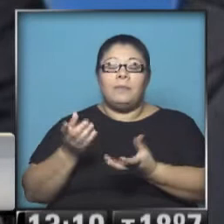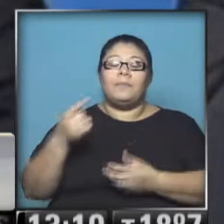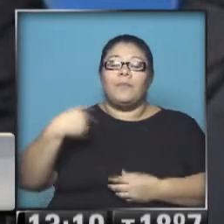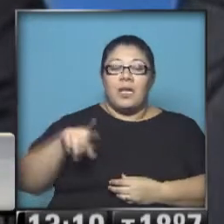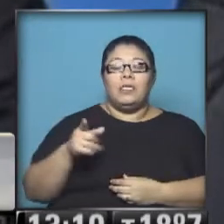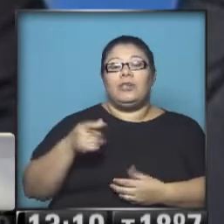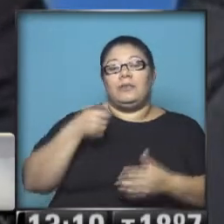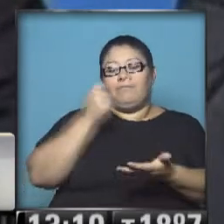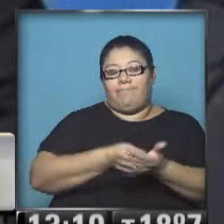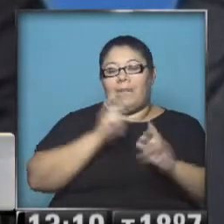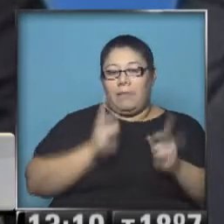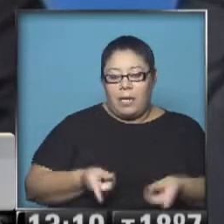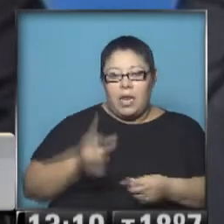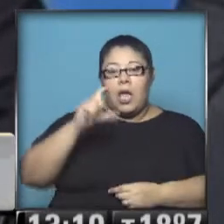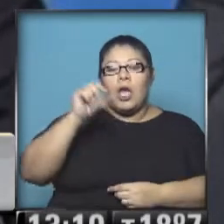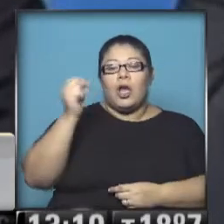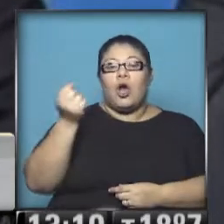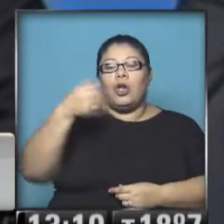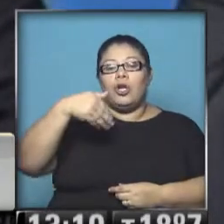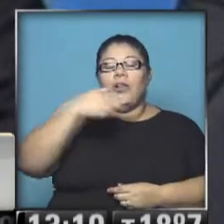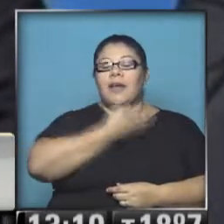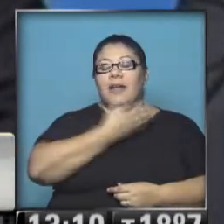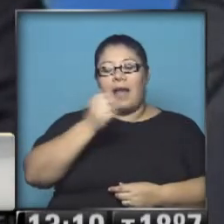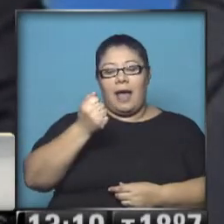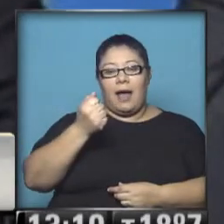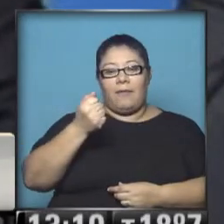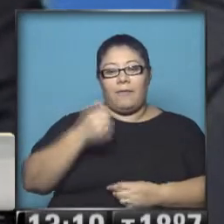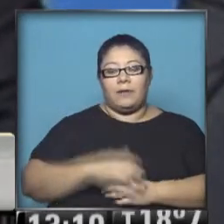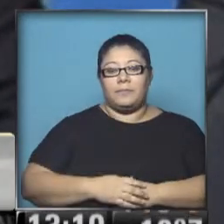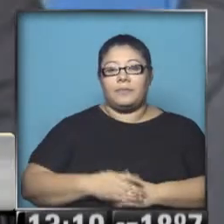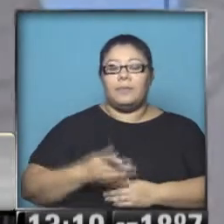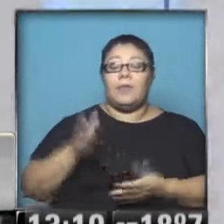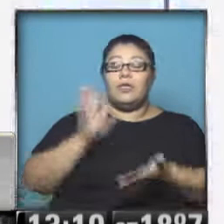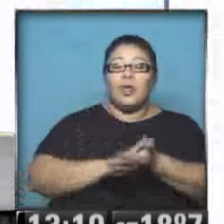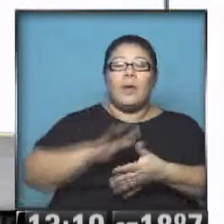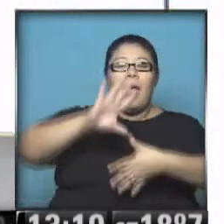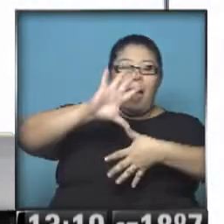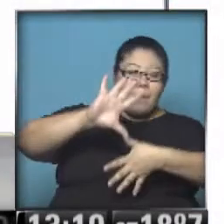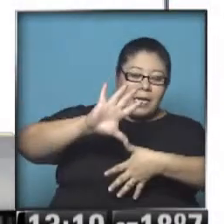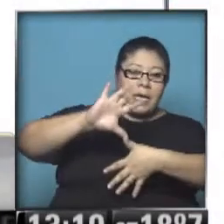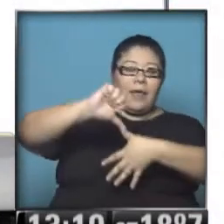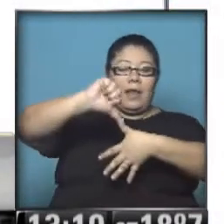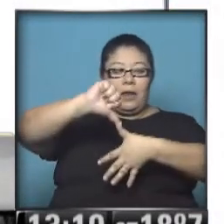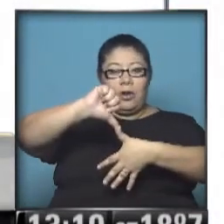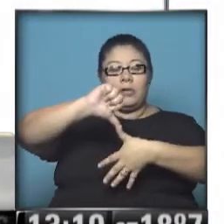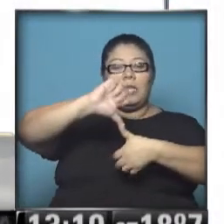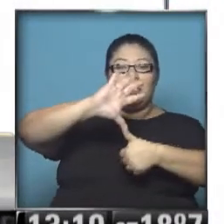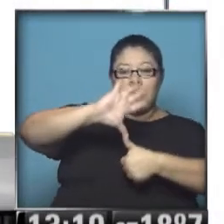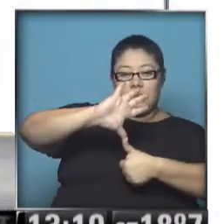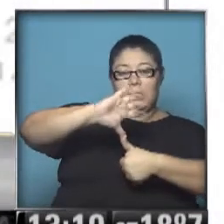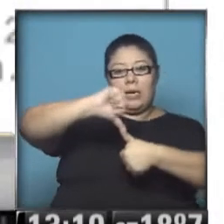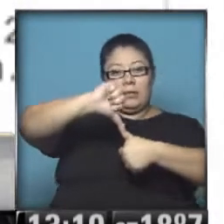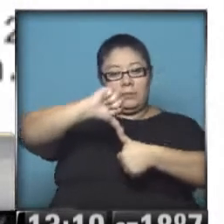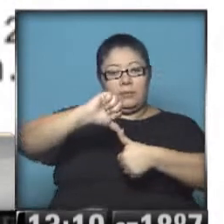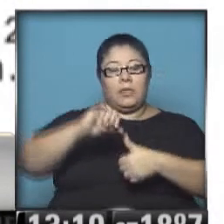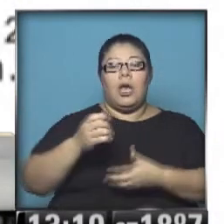América, pero de la CONCACAF, de la parte de América del Norte, América Central e Islas del Caribe. Entonces, se llama Copa de Oro.